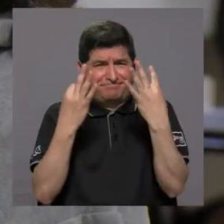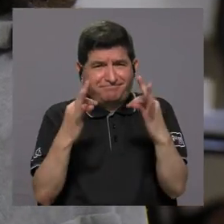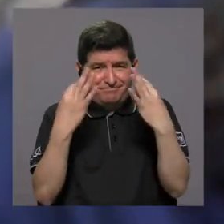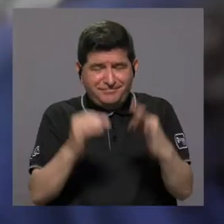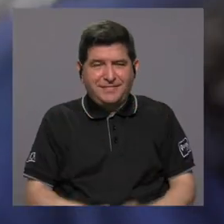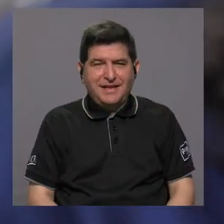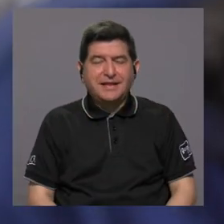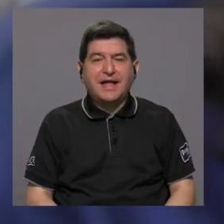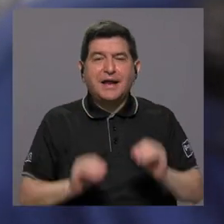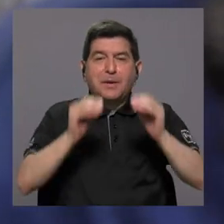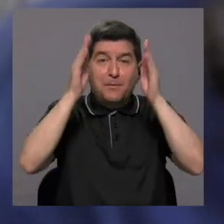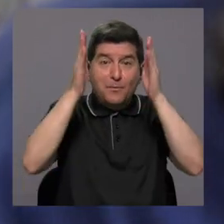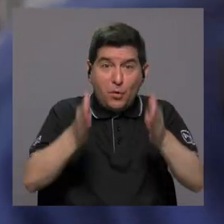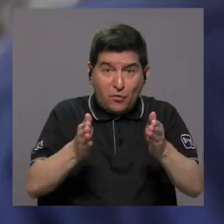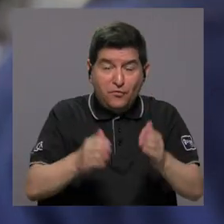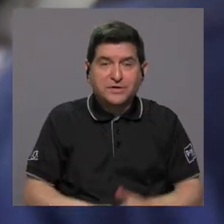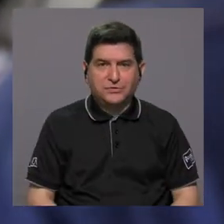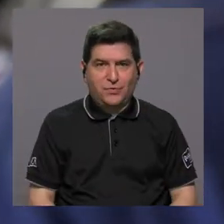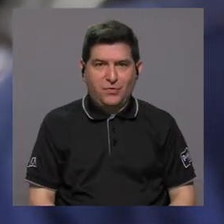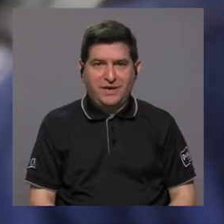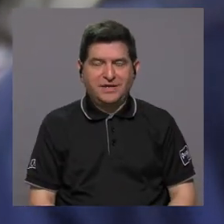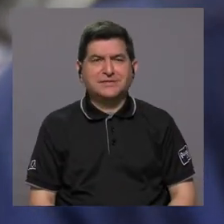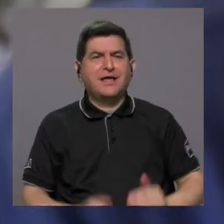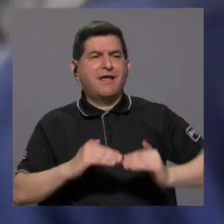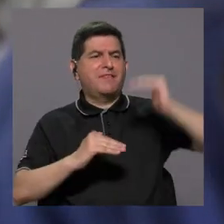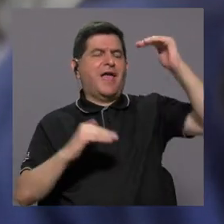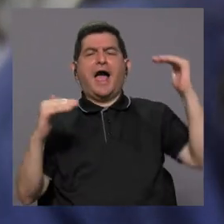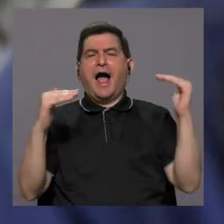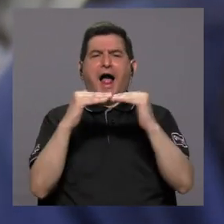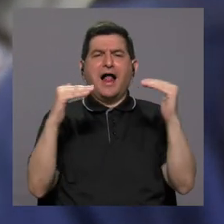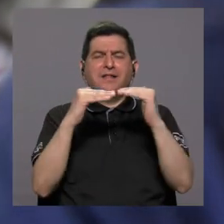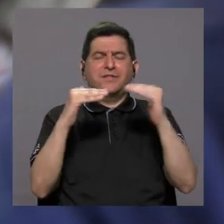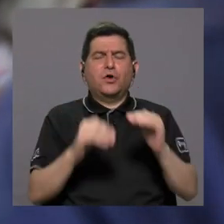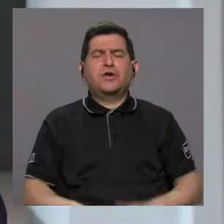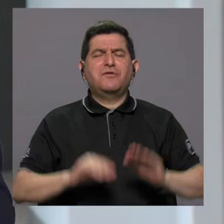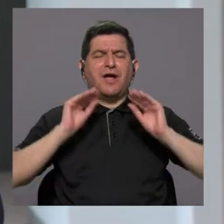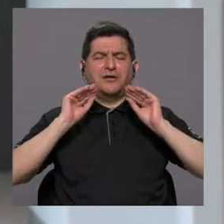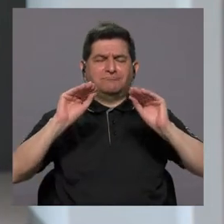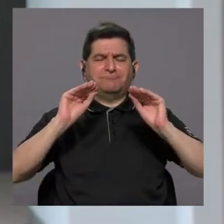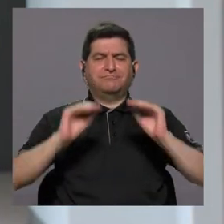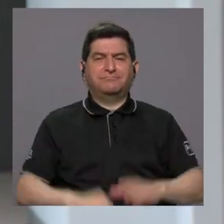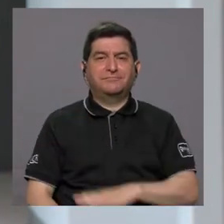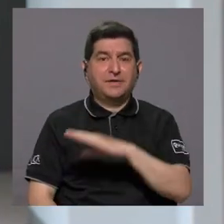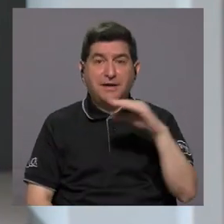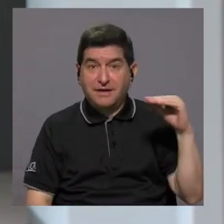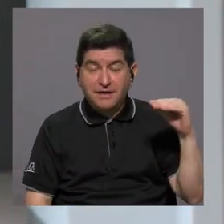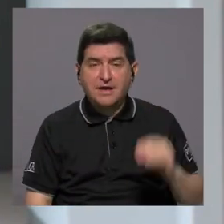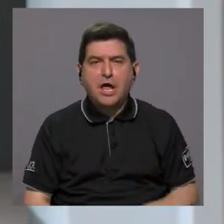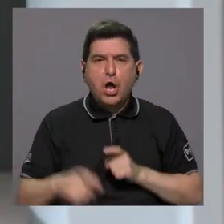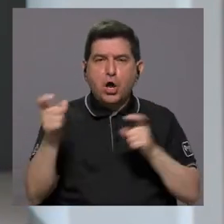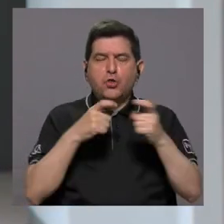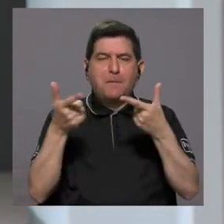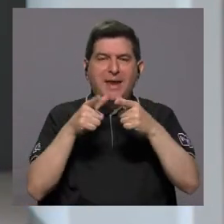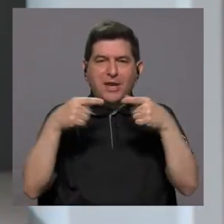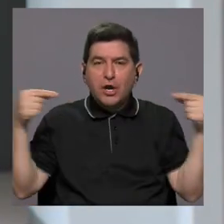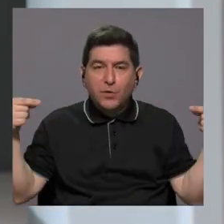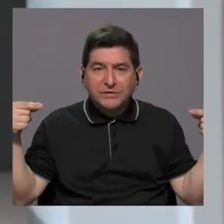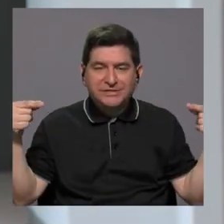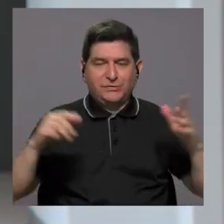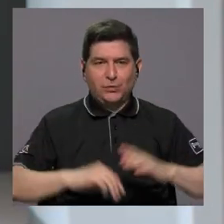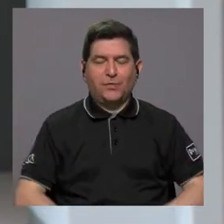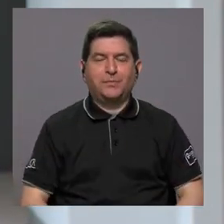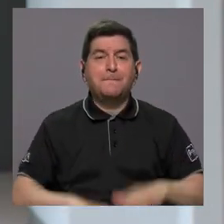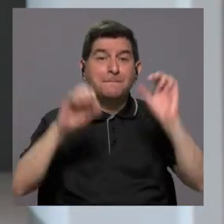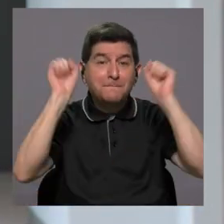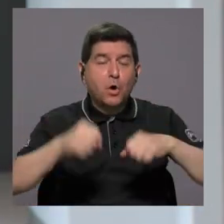captar profesores de alto nivel académico y del dominio lingüístico